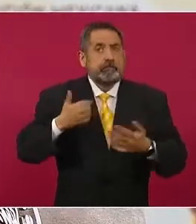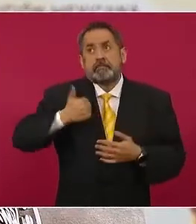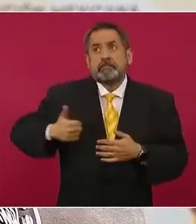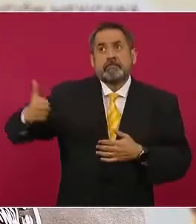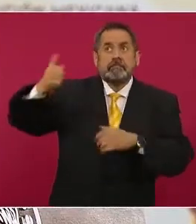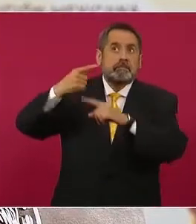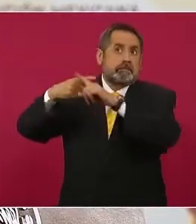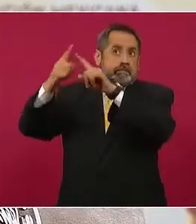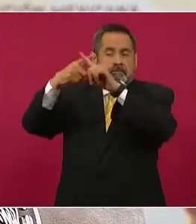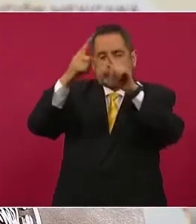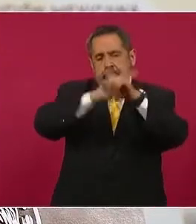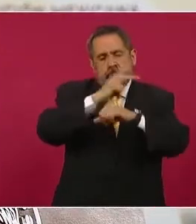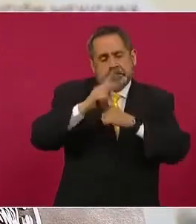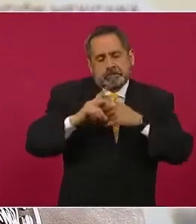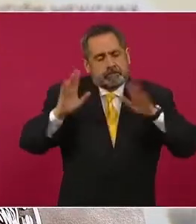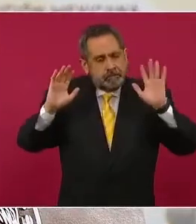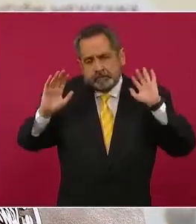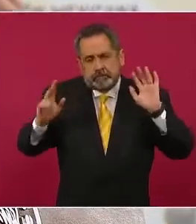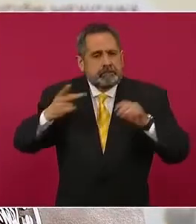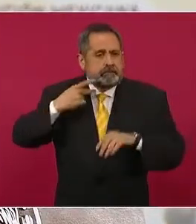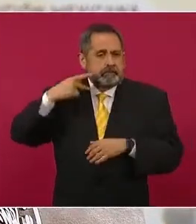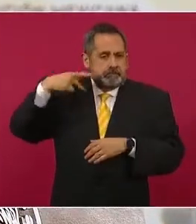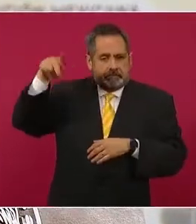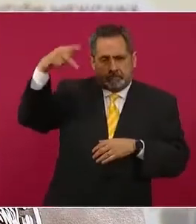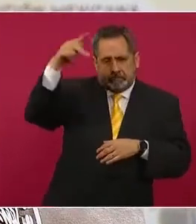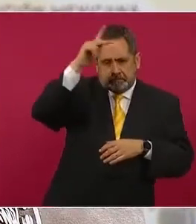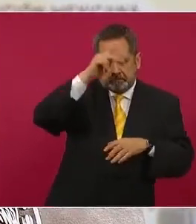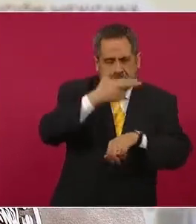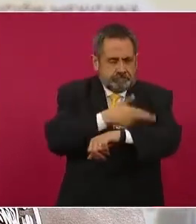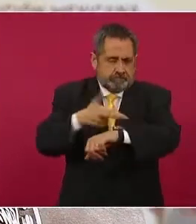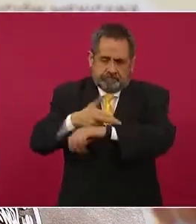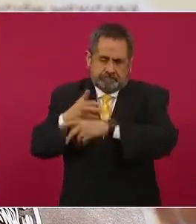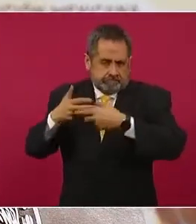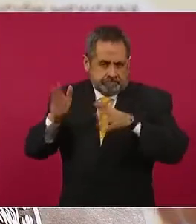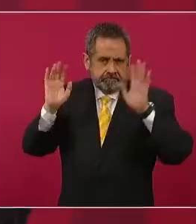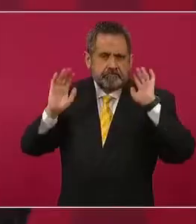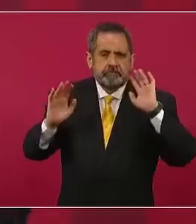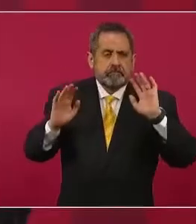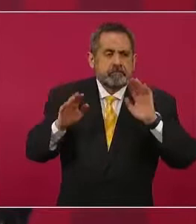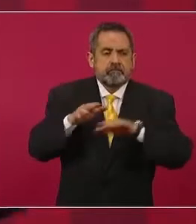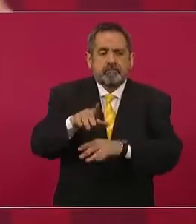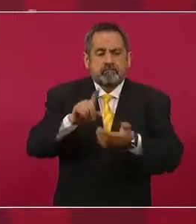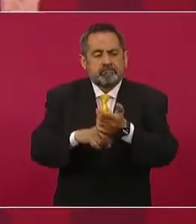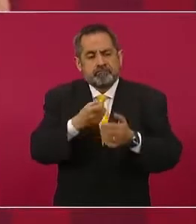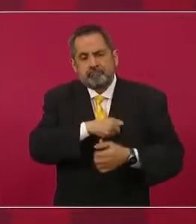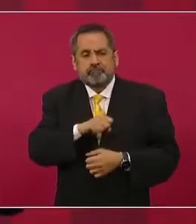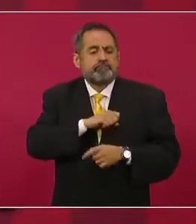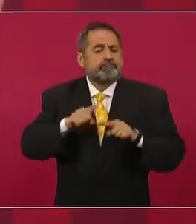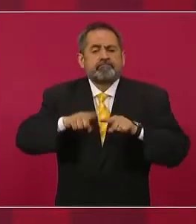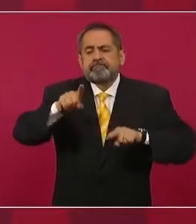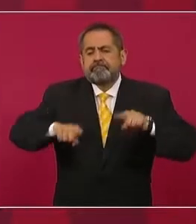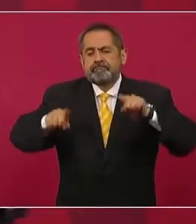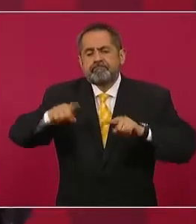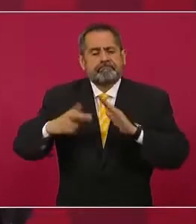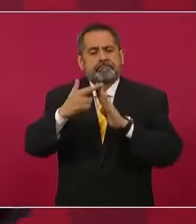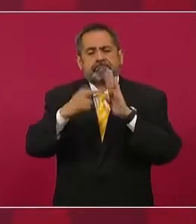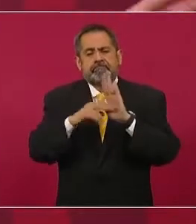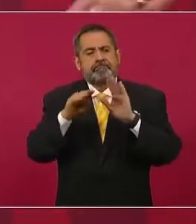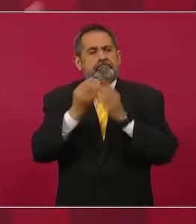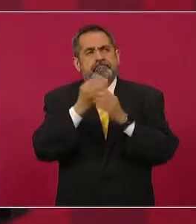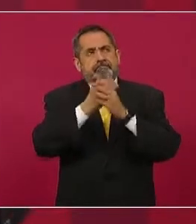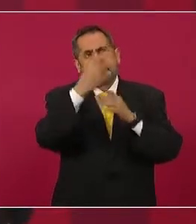define sus políticas públicas, sus políticas de salud pública de acuerdo a los parámetros